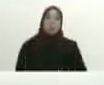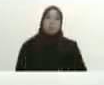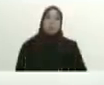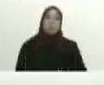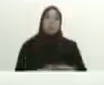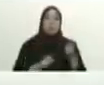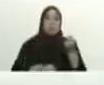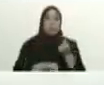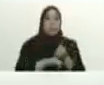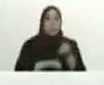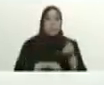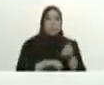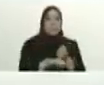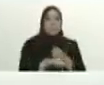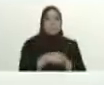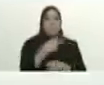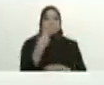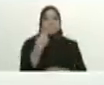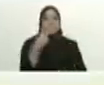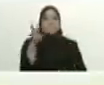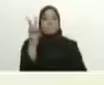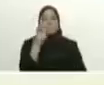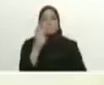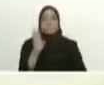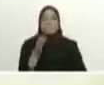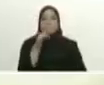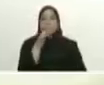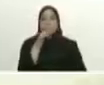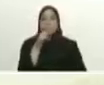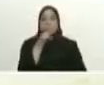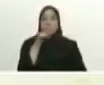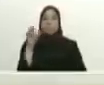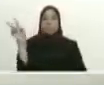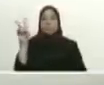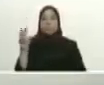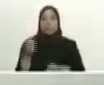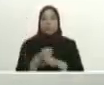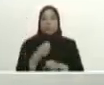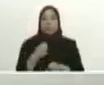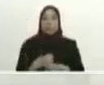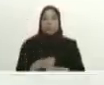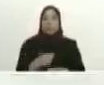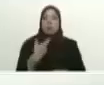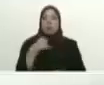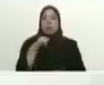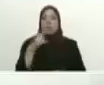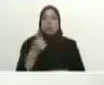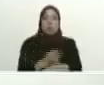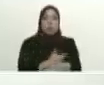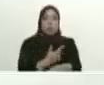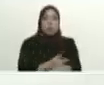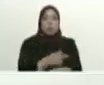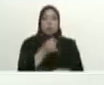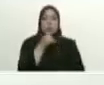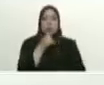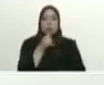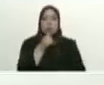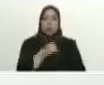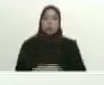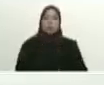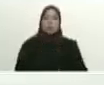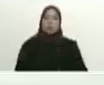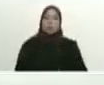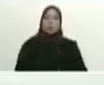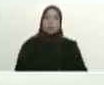cooperación entre dos países fronterizos dos países suramericanos dos países hermanos dos países